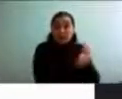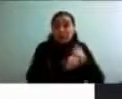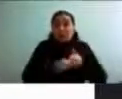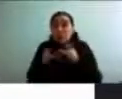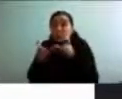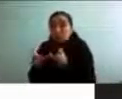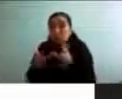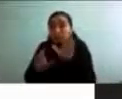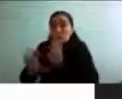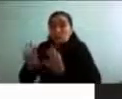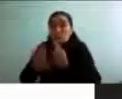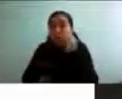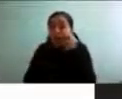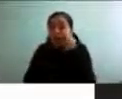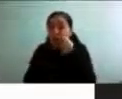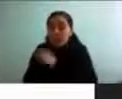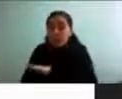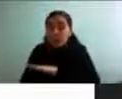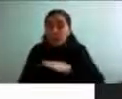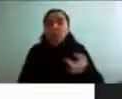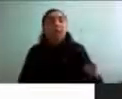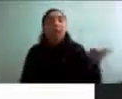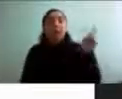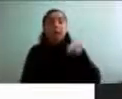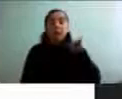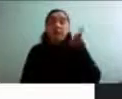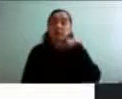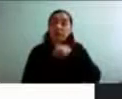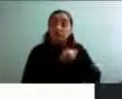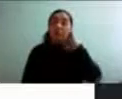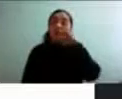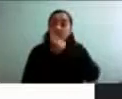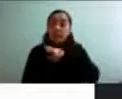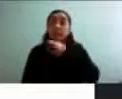que muchas veces se repite, sobre todo en nuestro país.